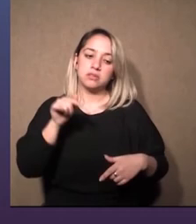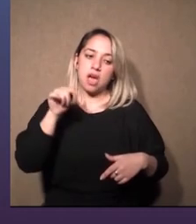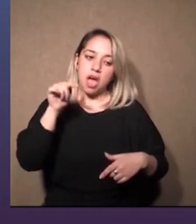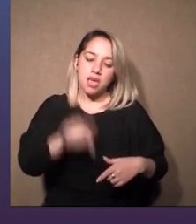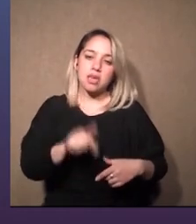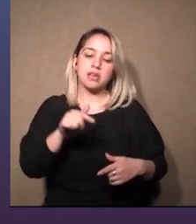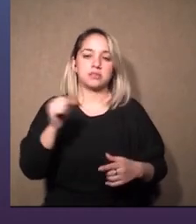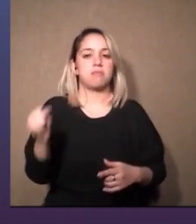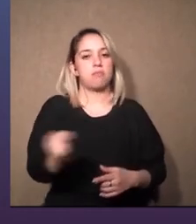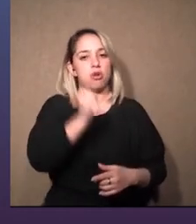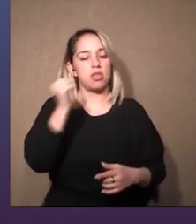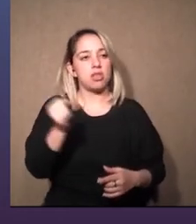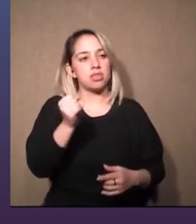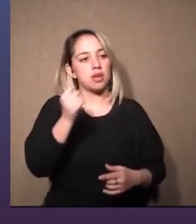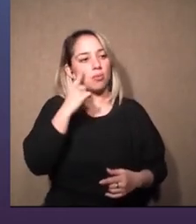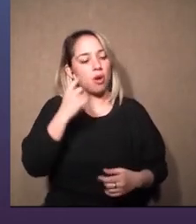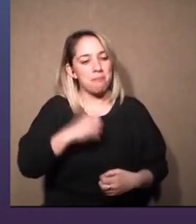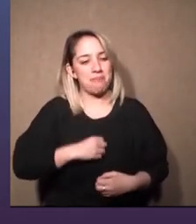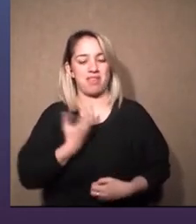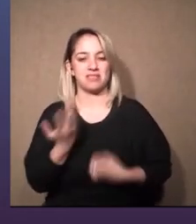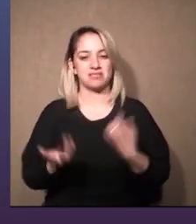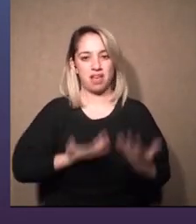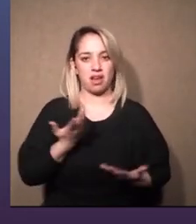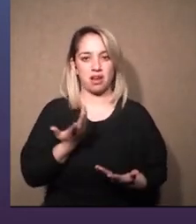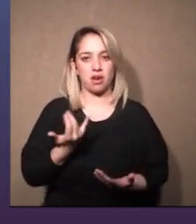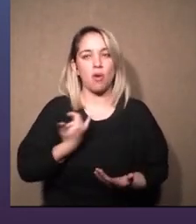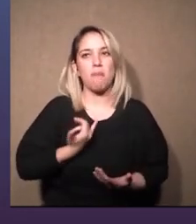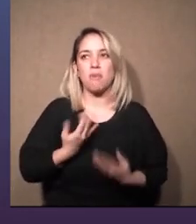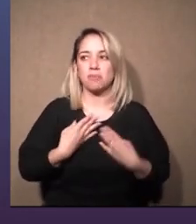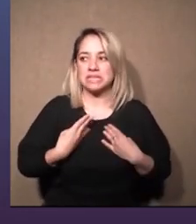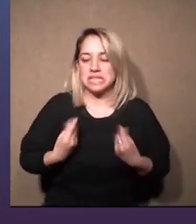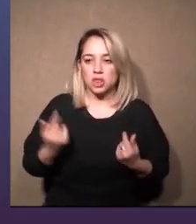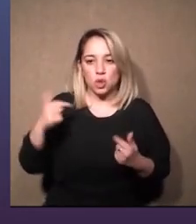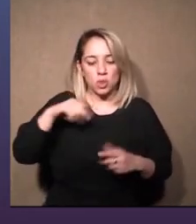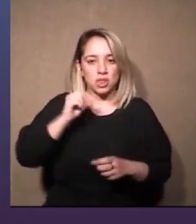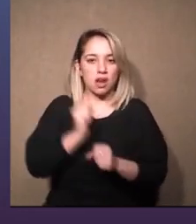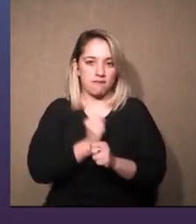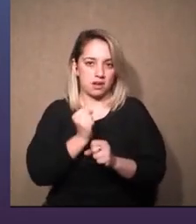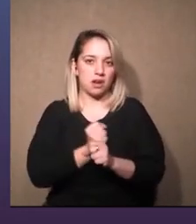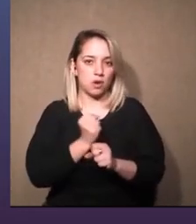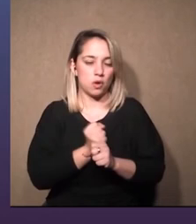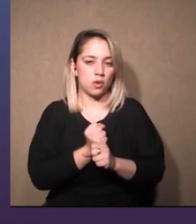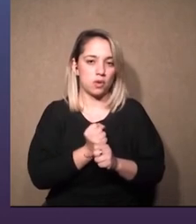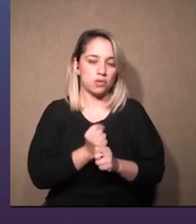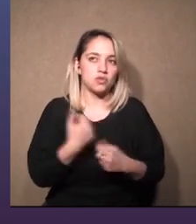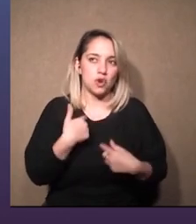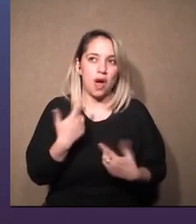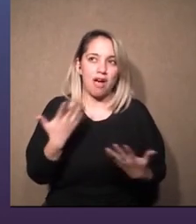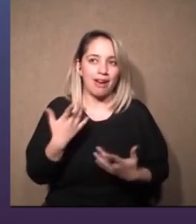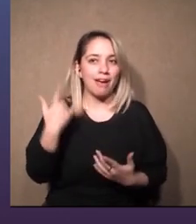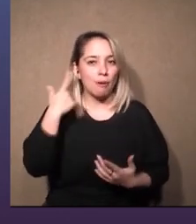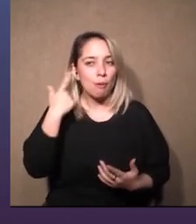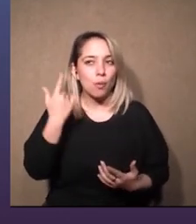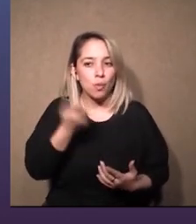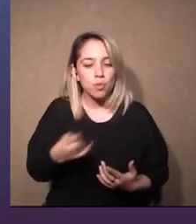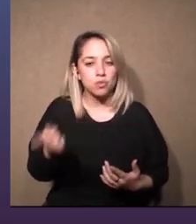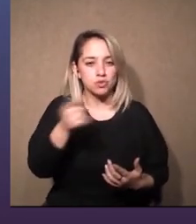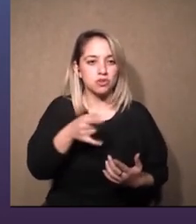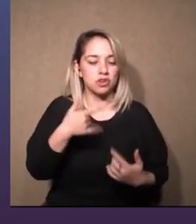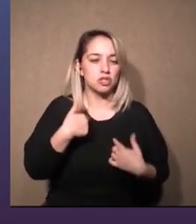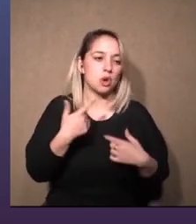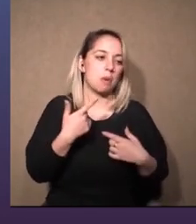palabras cómo uno vive su trabajo que seguramente lo hacen pero yo los escucho y me quedo como con esa con esa